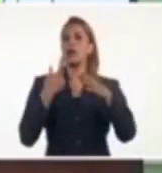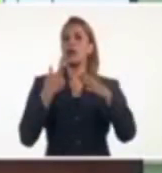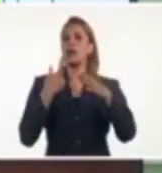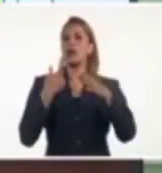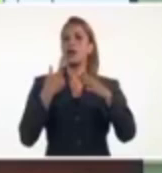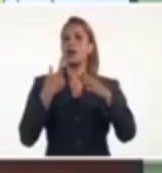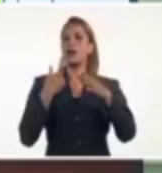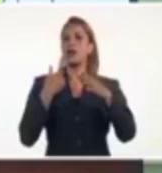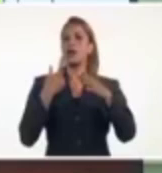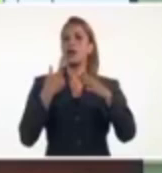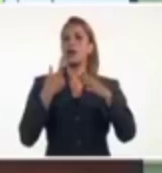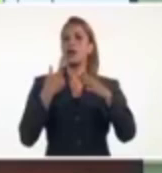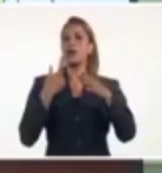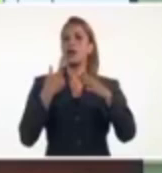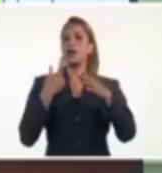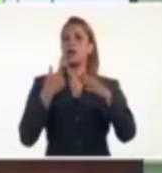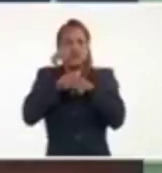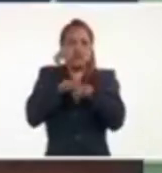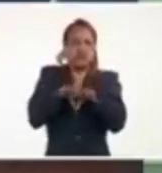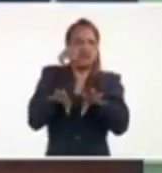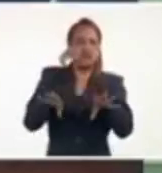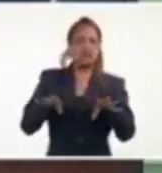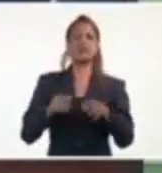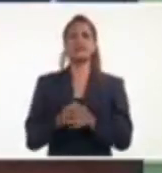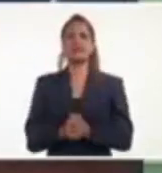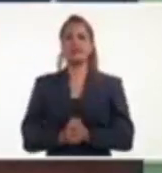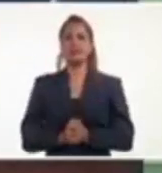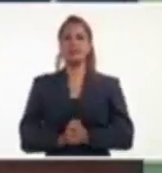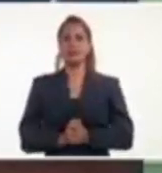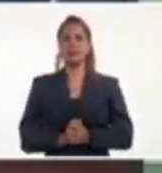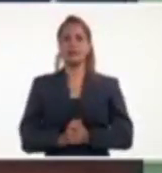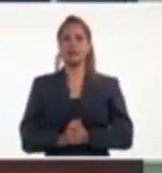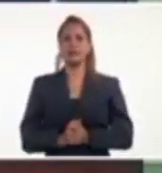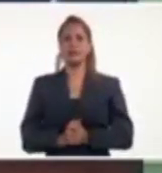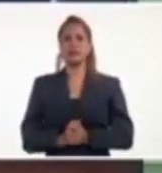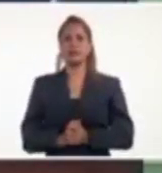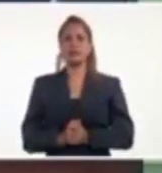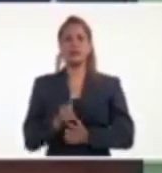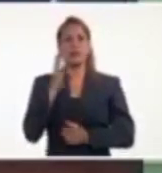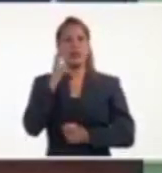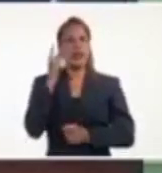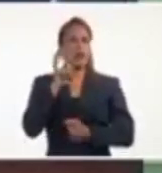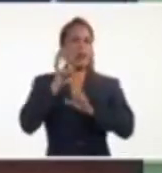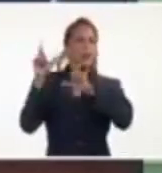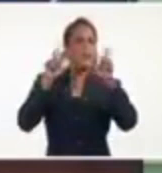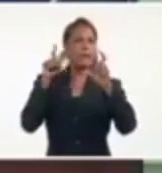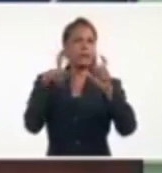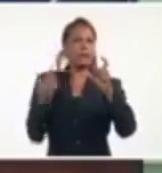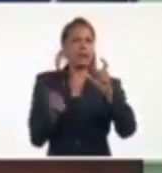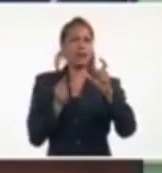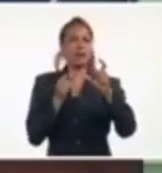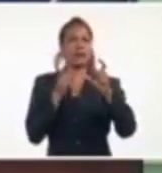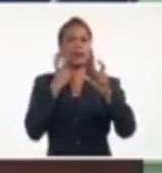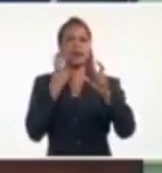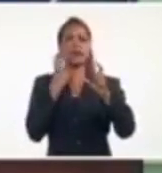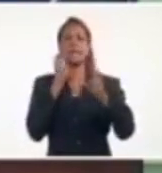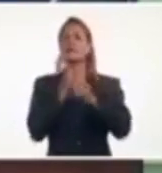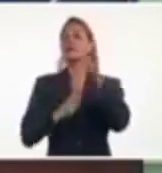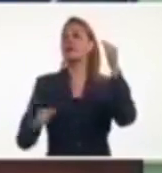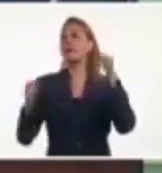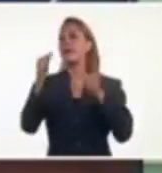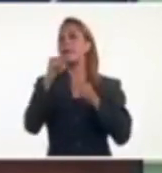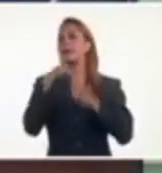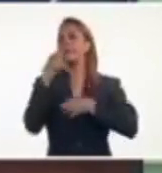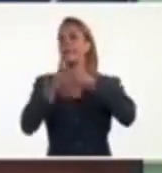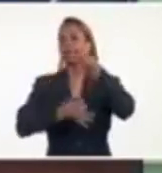del impacto esperado que se mantiene en lo general, lo que hemos estado